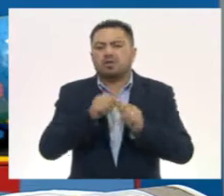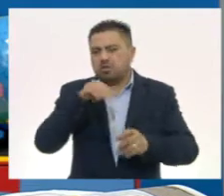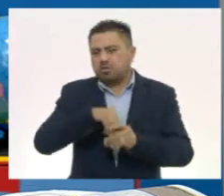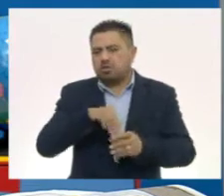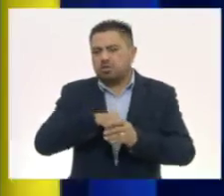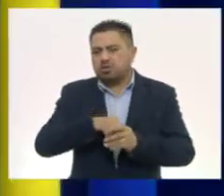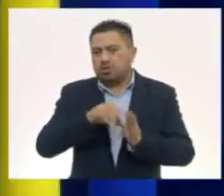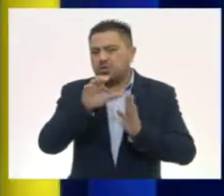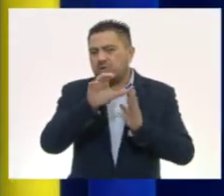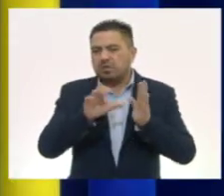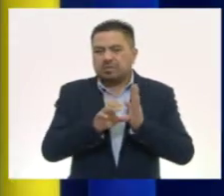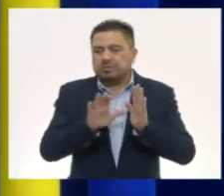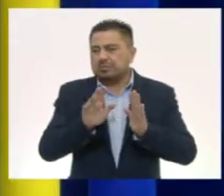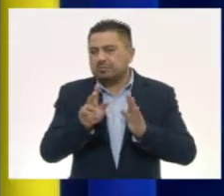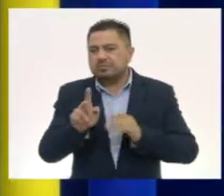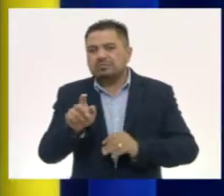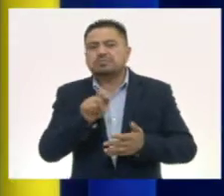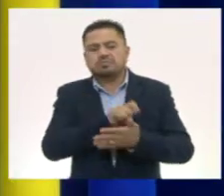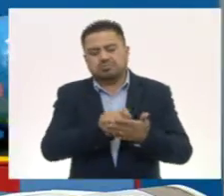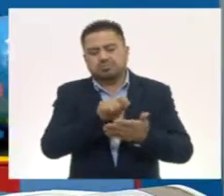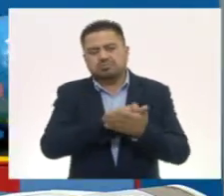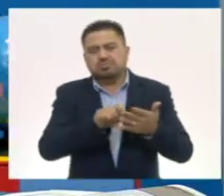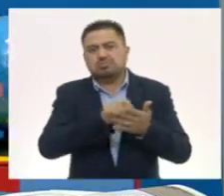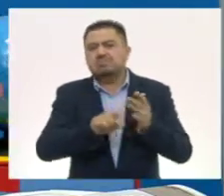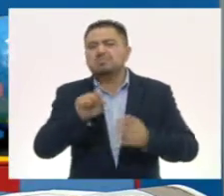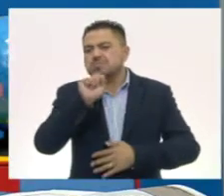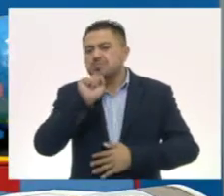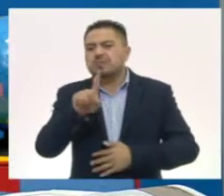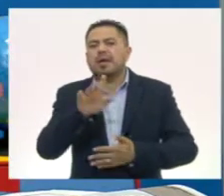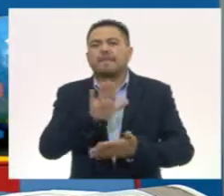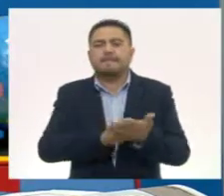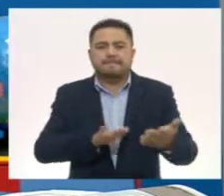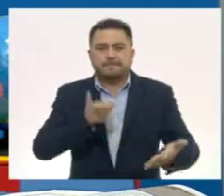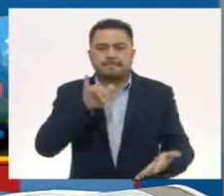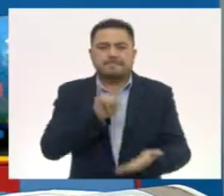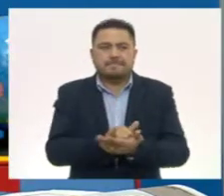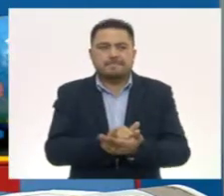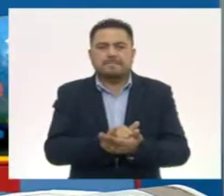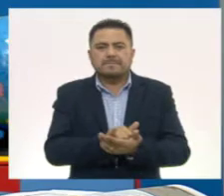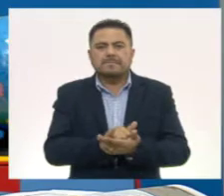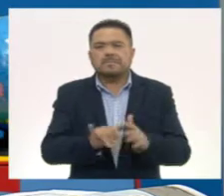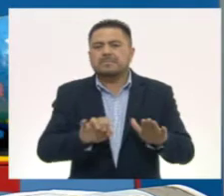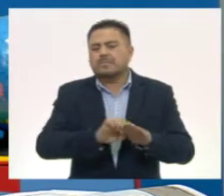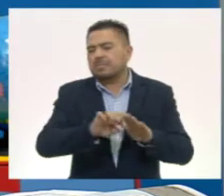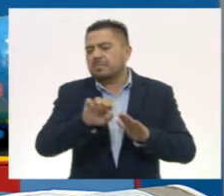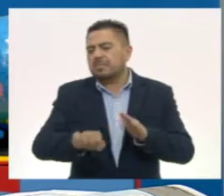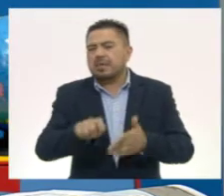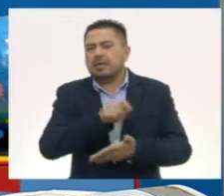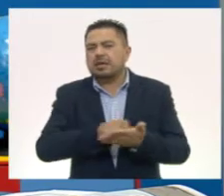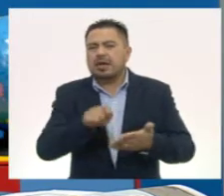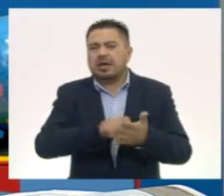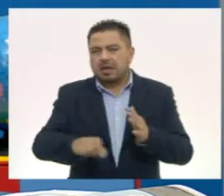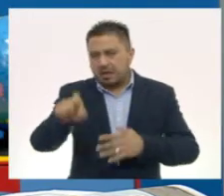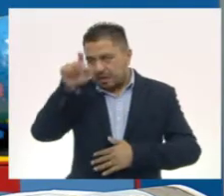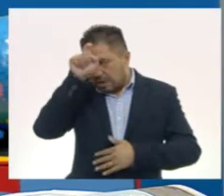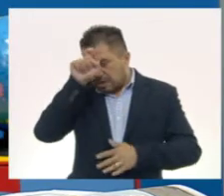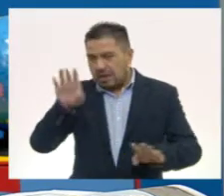en los códices. También la escritura maya es como la escritura egipcia.